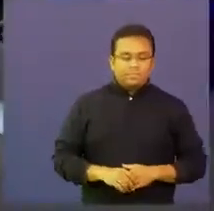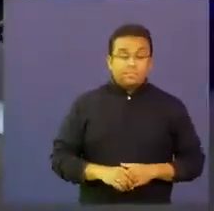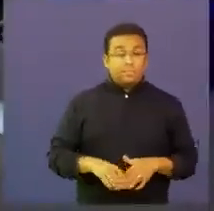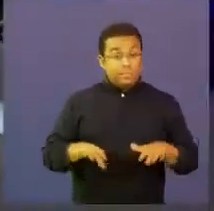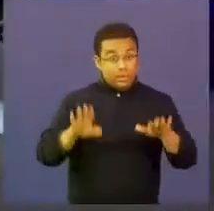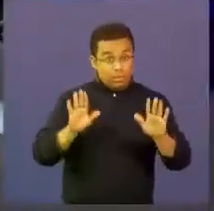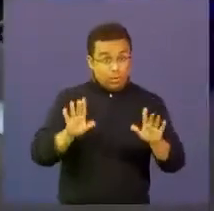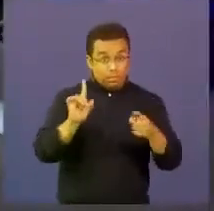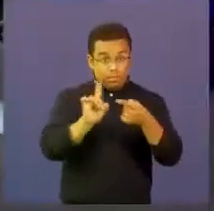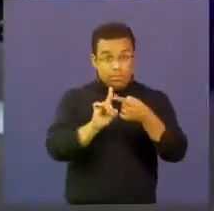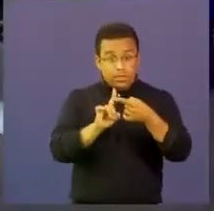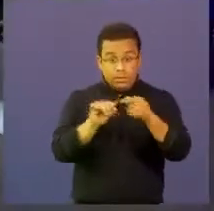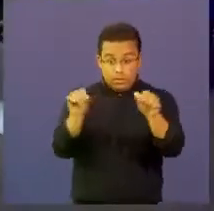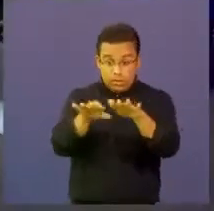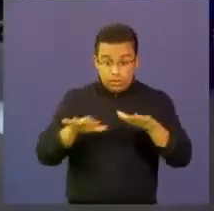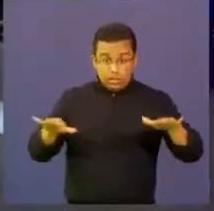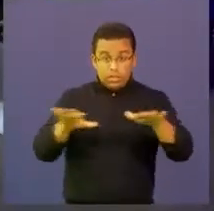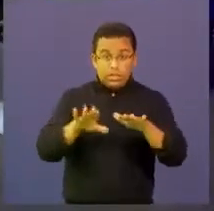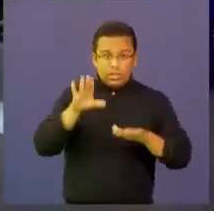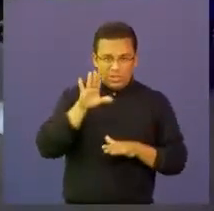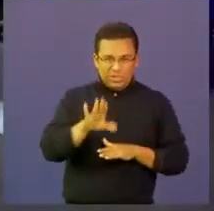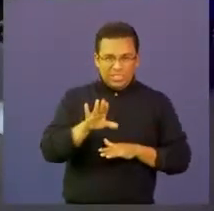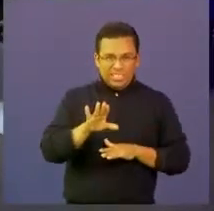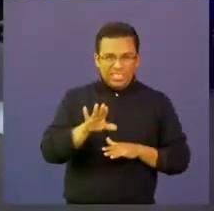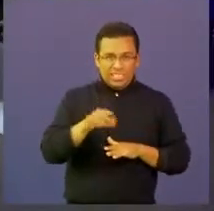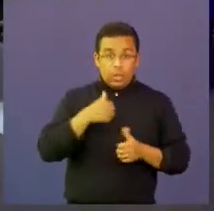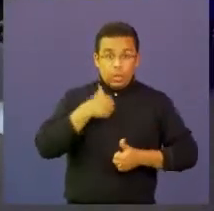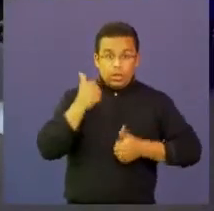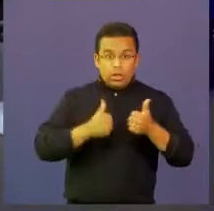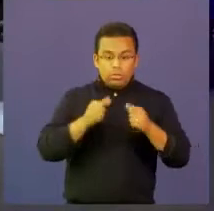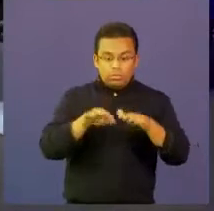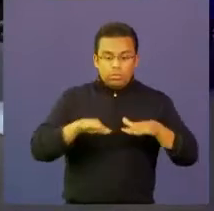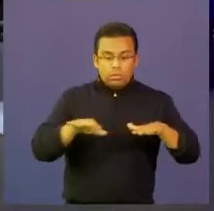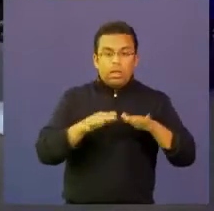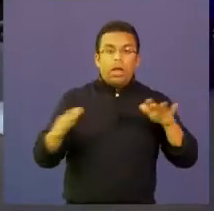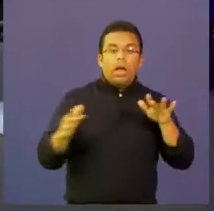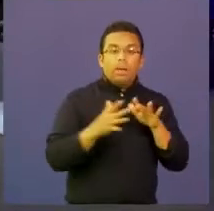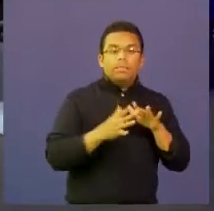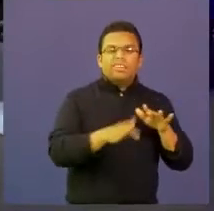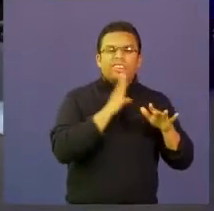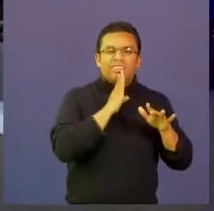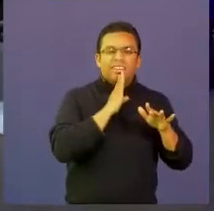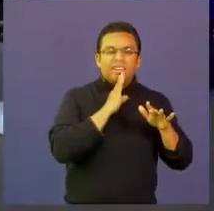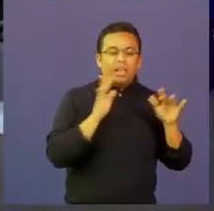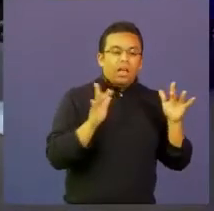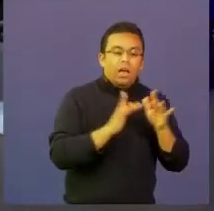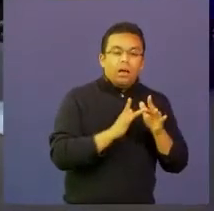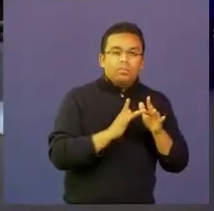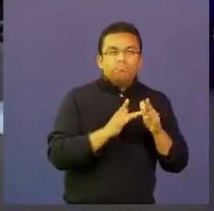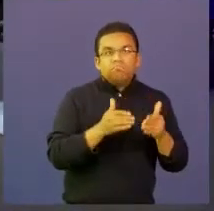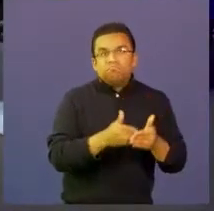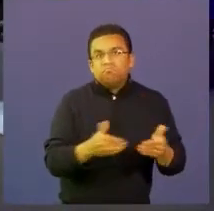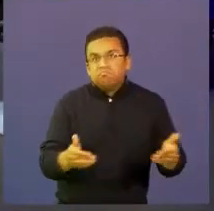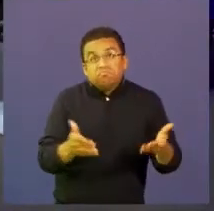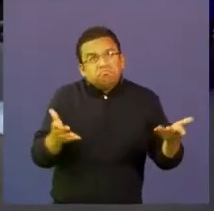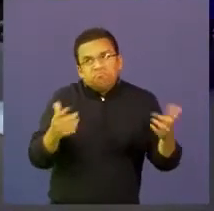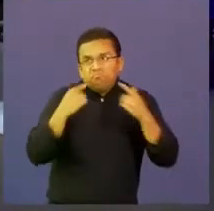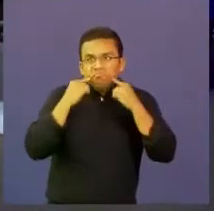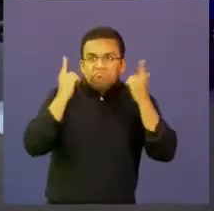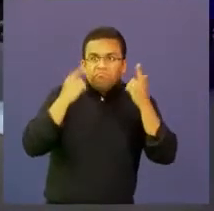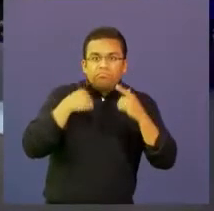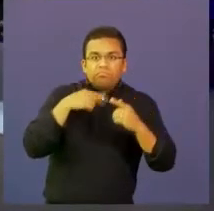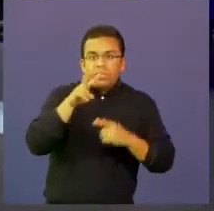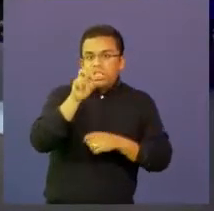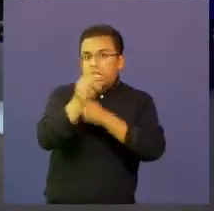el interfaz del software Little Bridge está dirigido a niños entre no sé 7